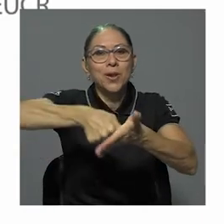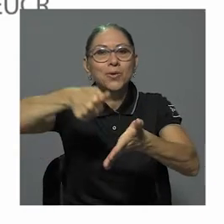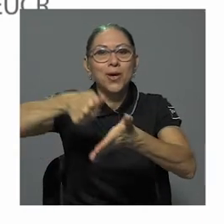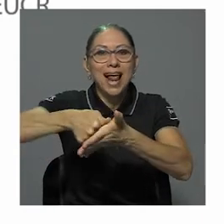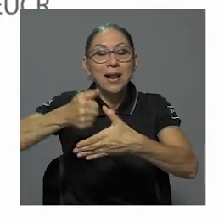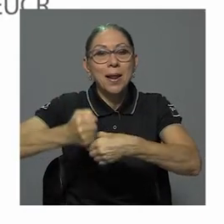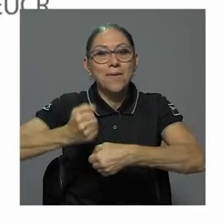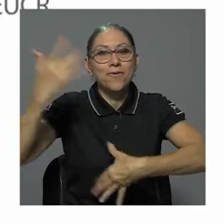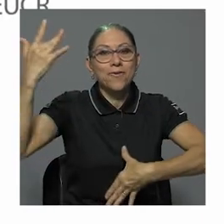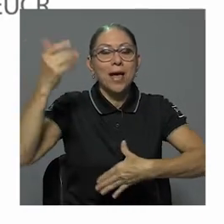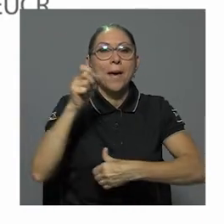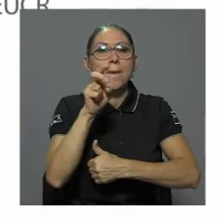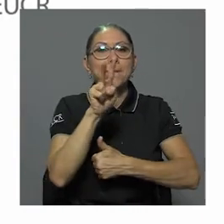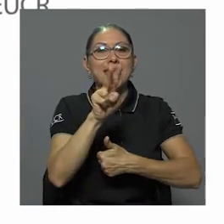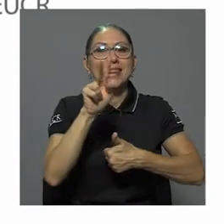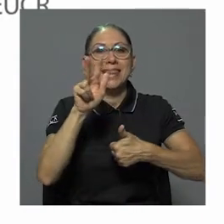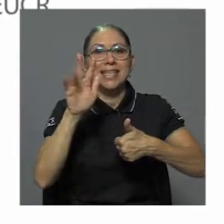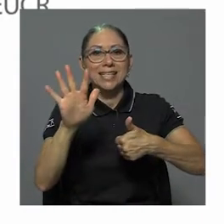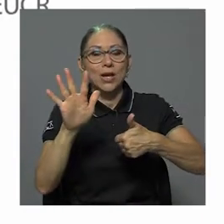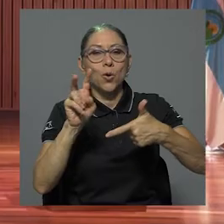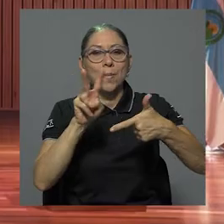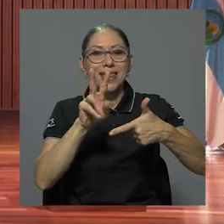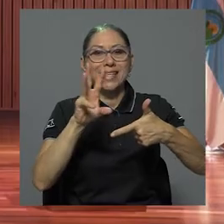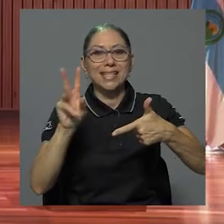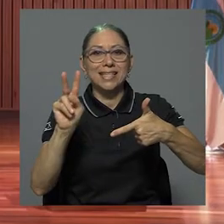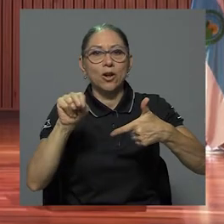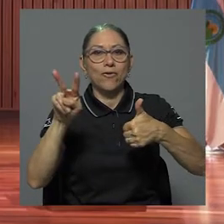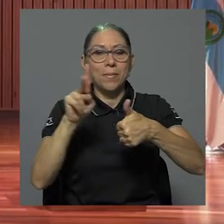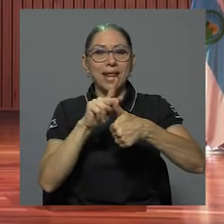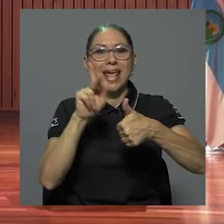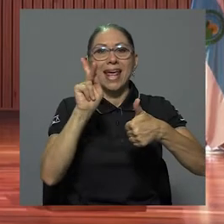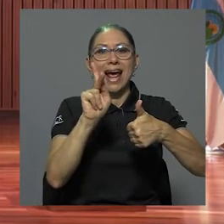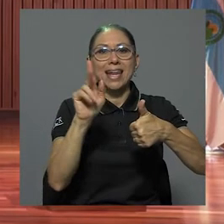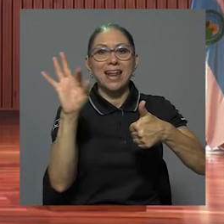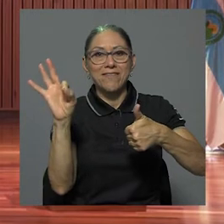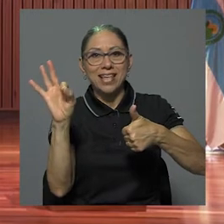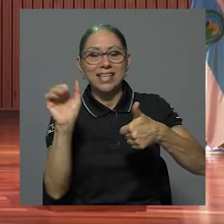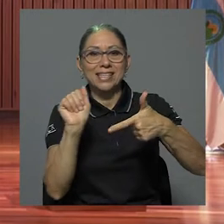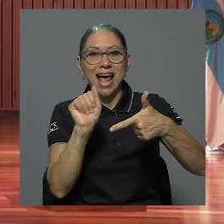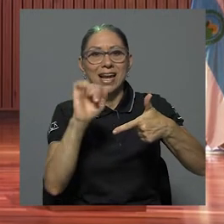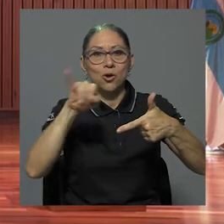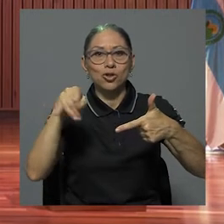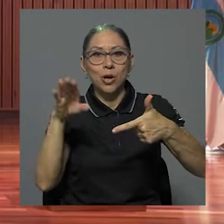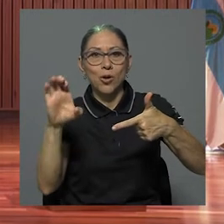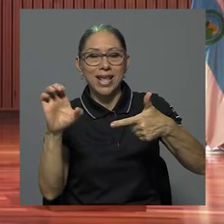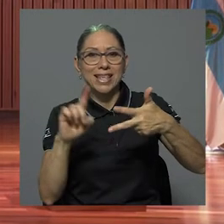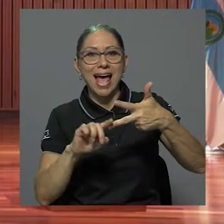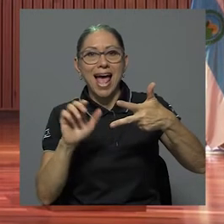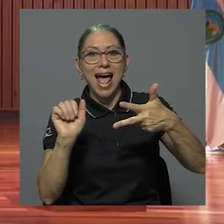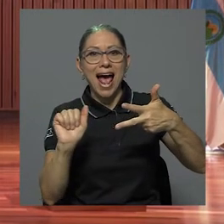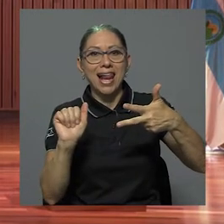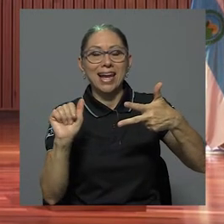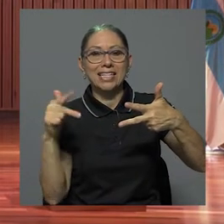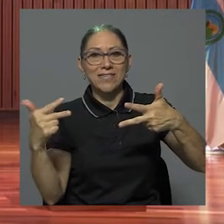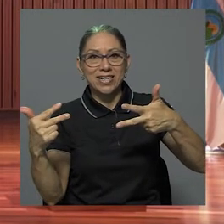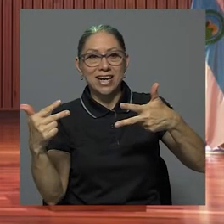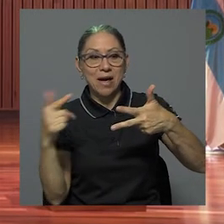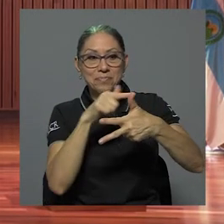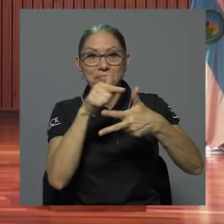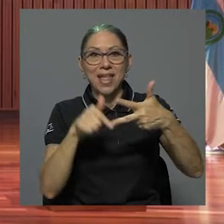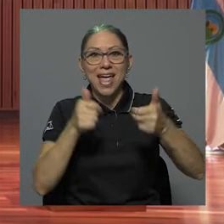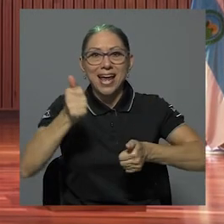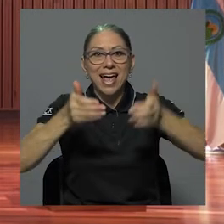este 25 y 26 de noviembre. Karina Fallas, Ana José Corella y Alana Chavarría son las